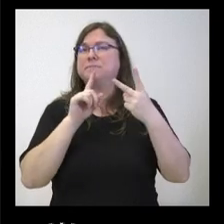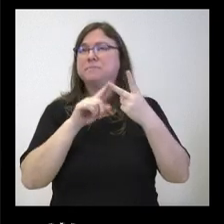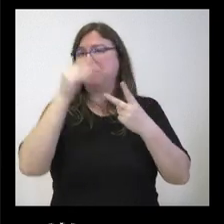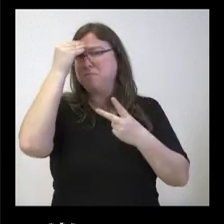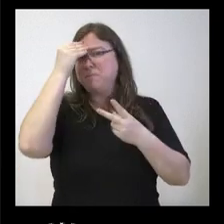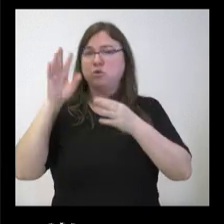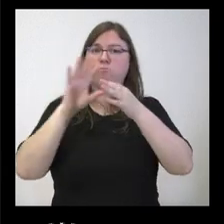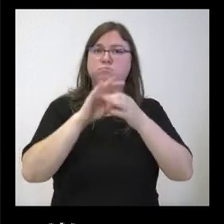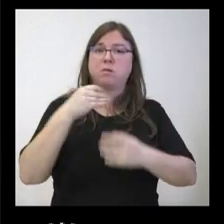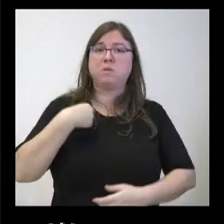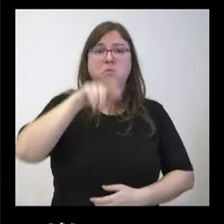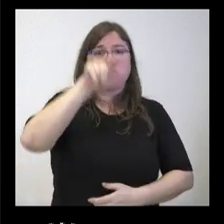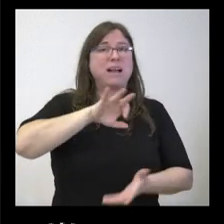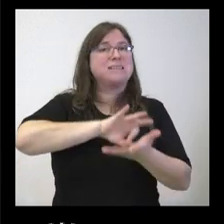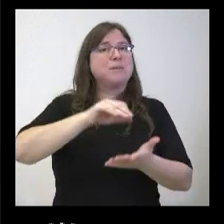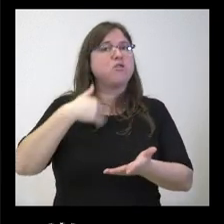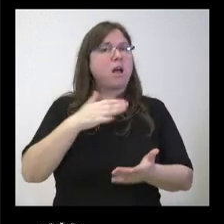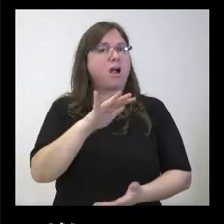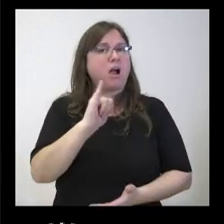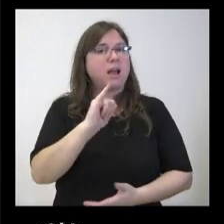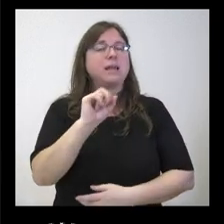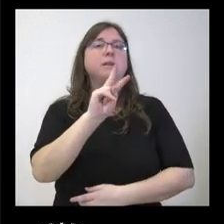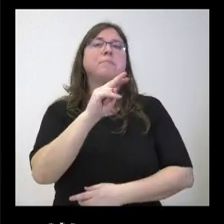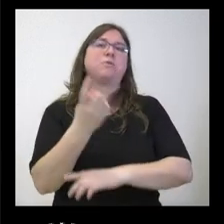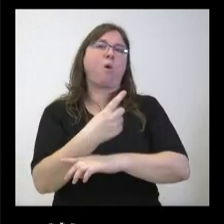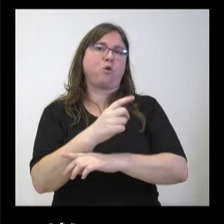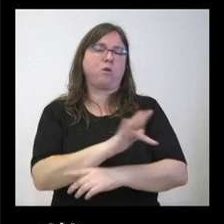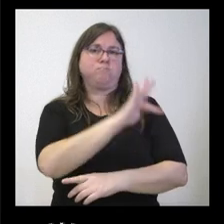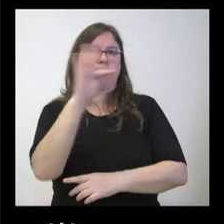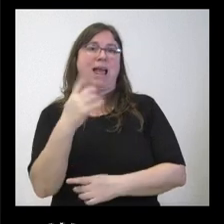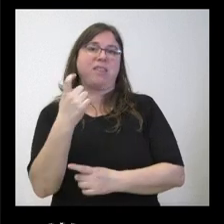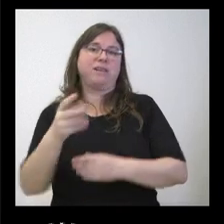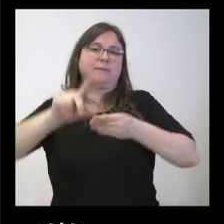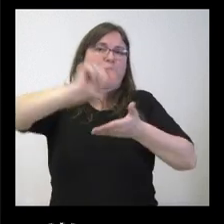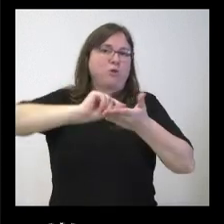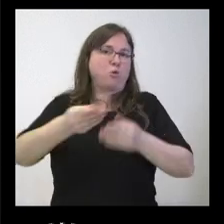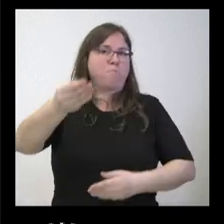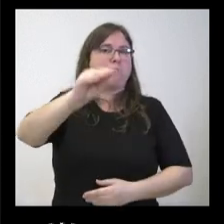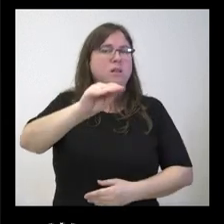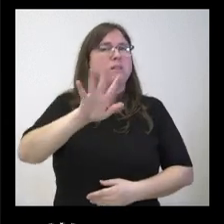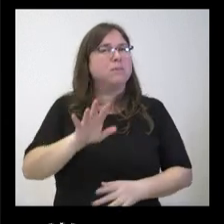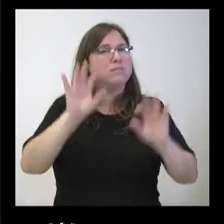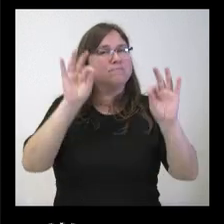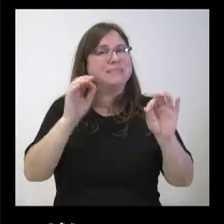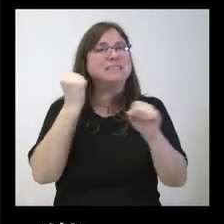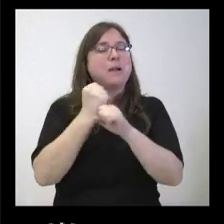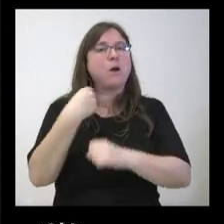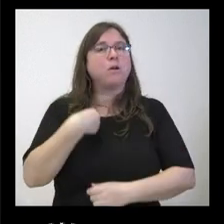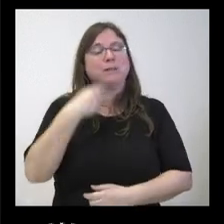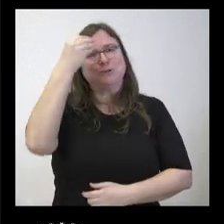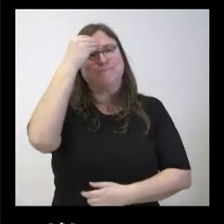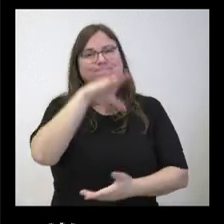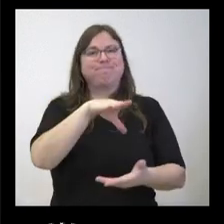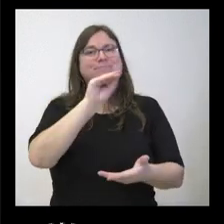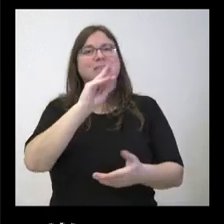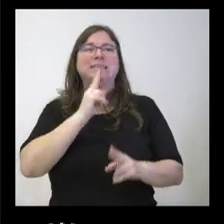lógicamente a los que servicios que se llaman prestan 24 horas al día que requieren más refuerzo pero no sé si para ese trabajo que nosotros entendemos como